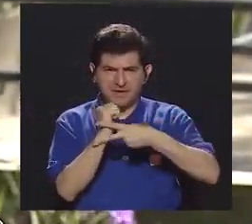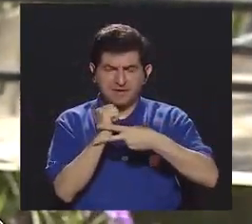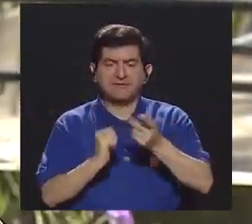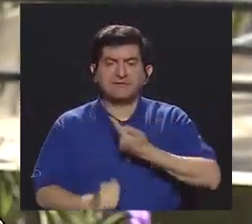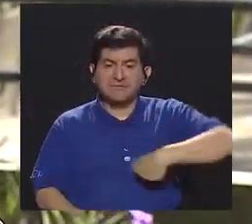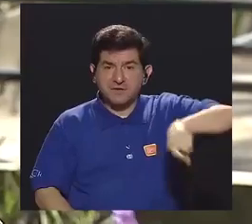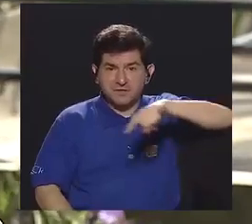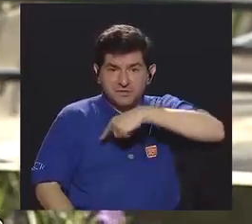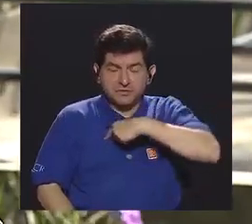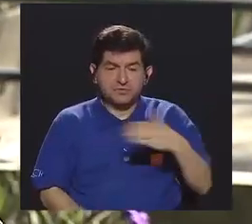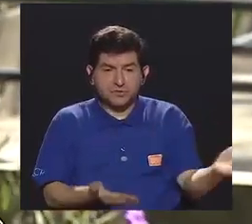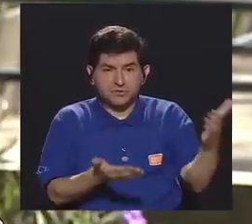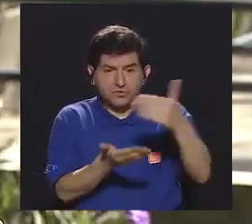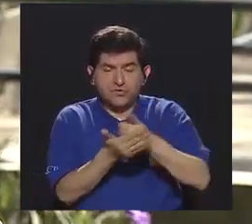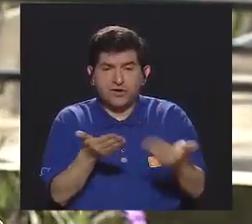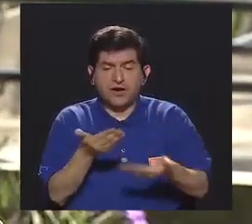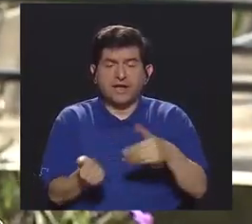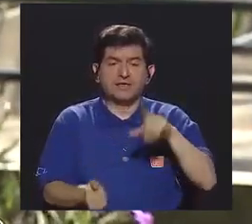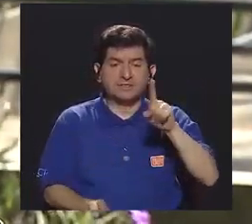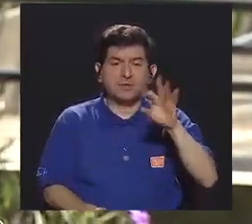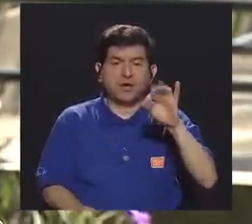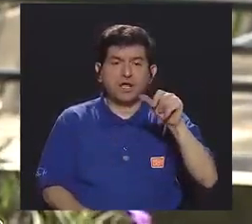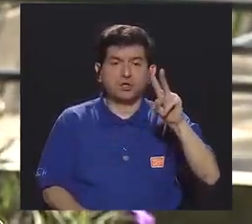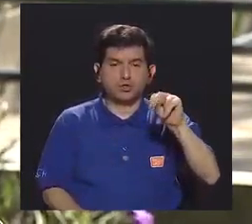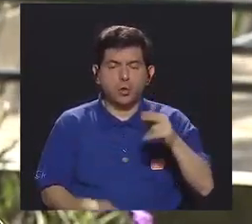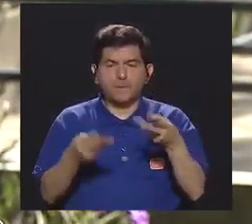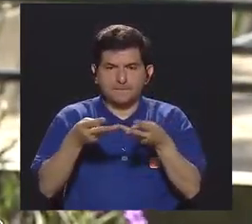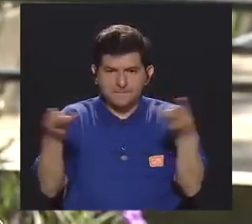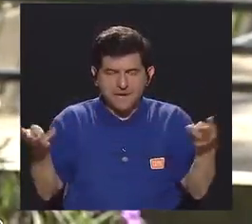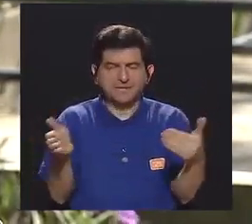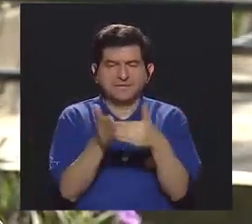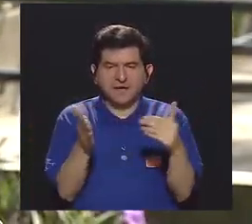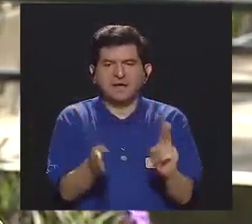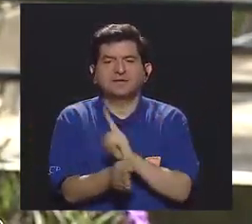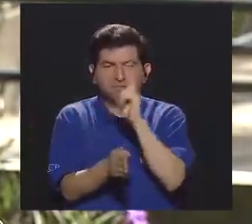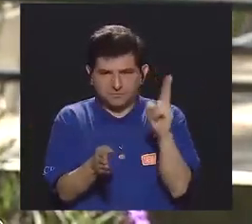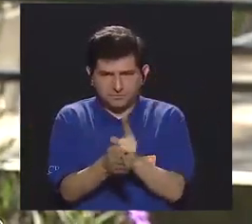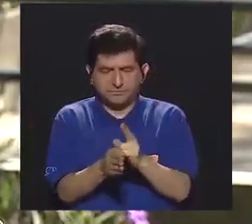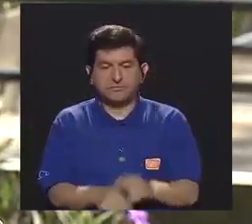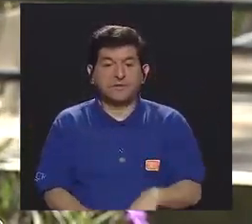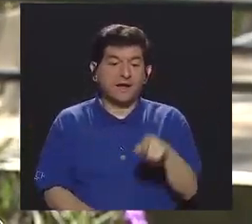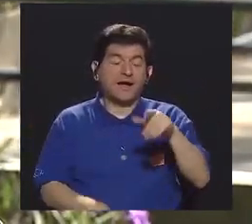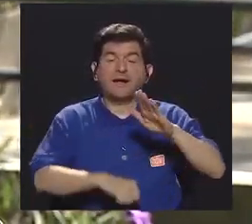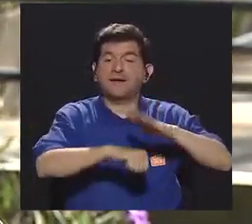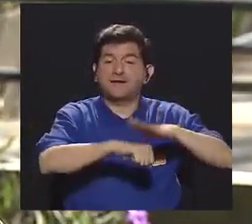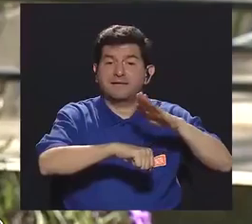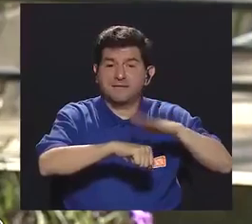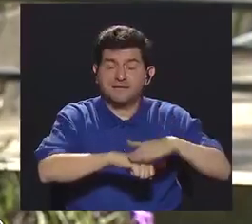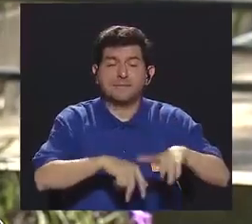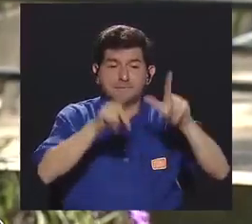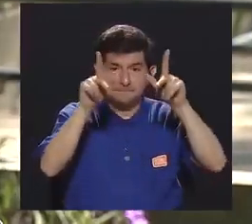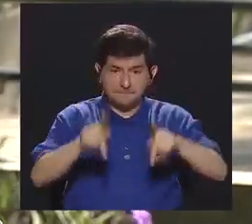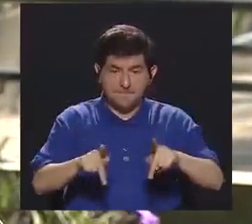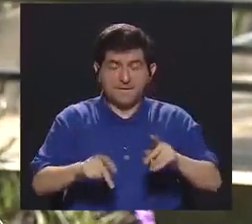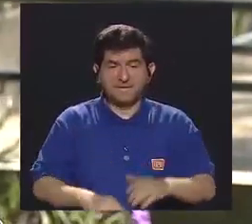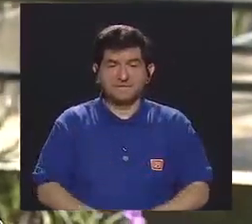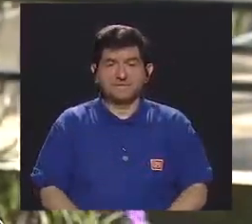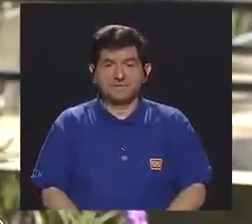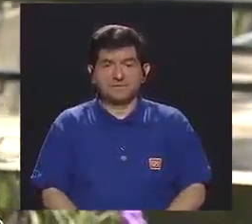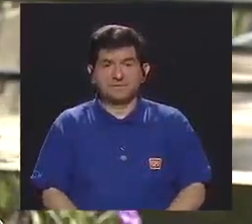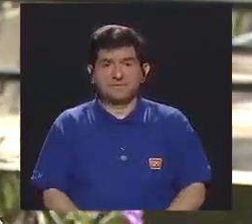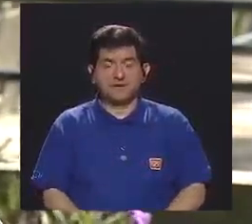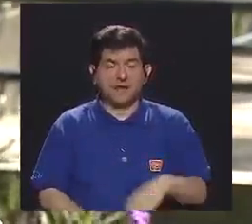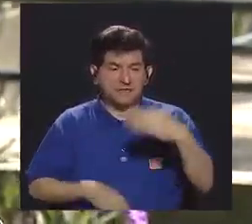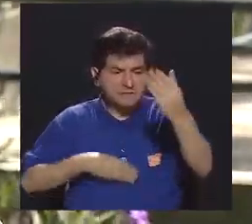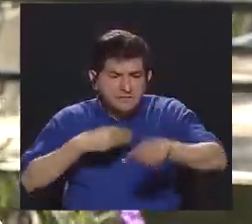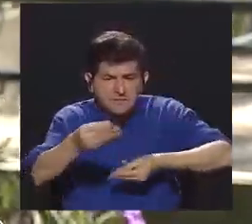tuvimos, logramos recolectar casi una tonelada de material para reciclaje, y eso permitió gente que estaba ahí